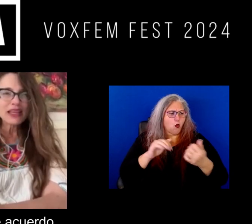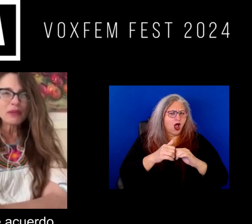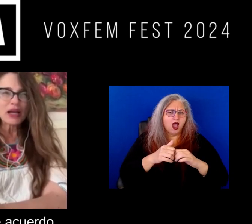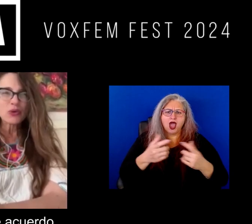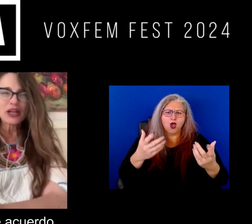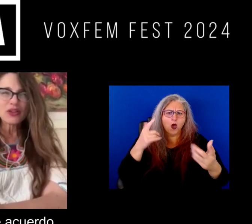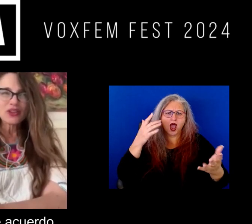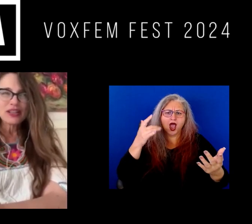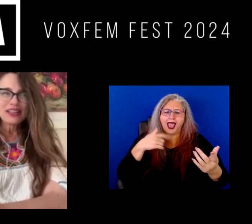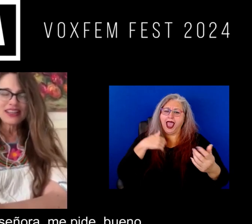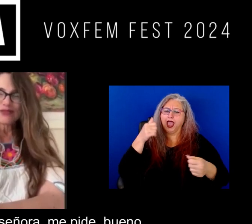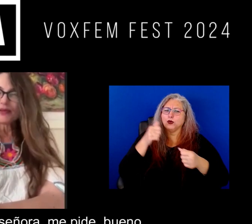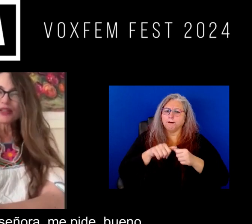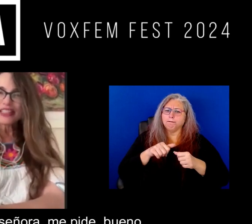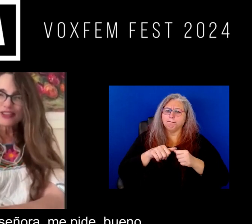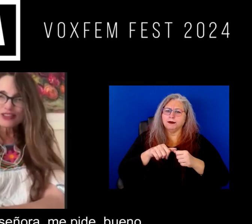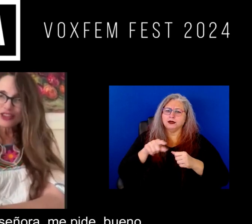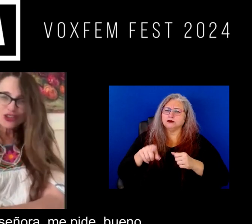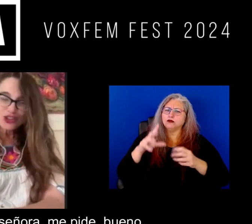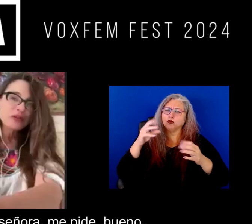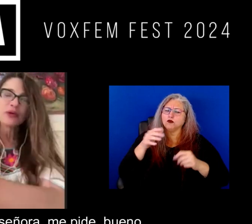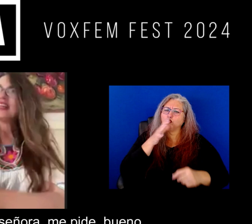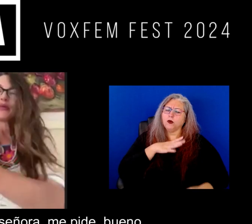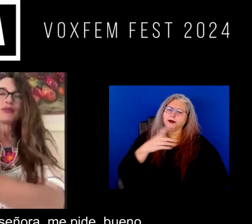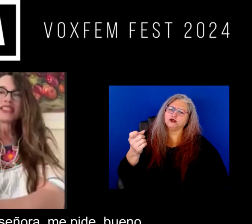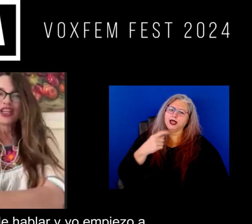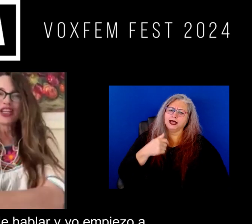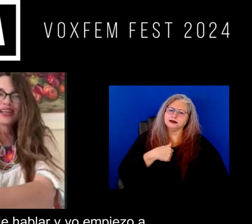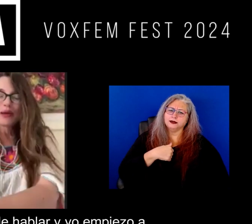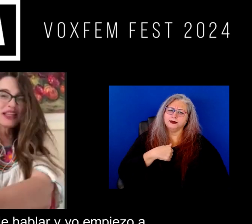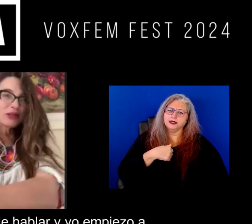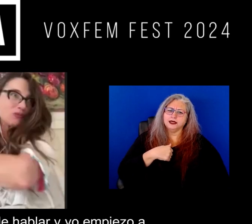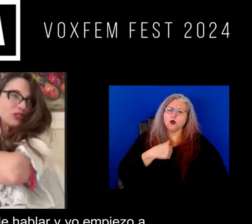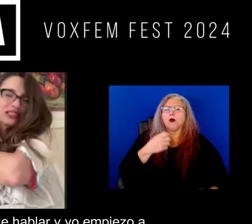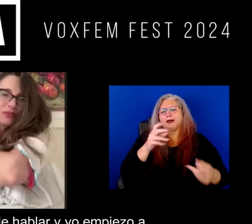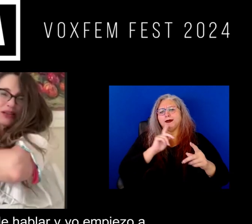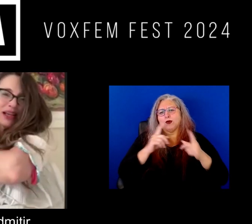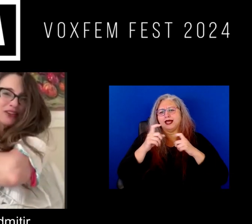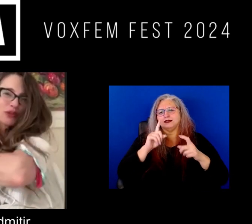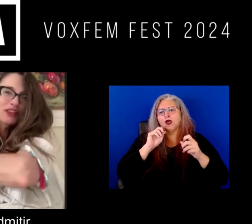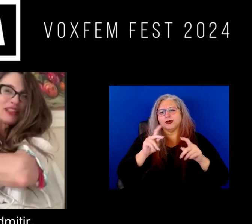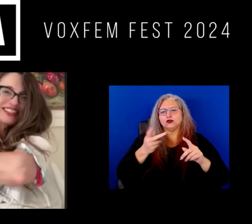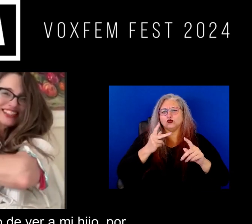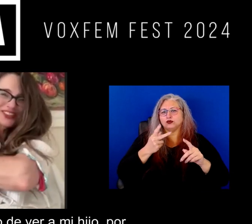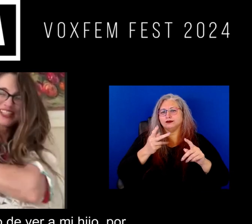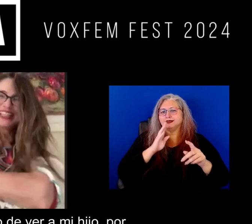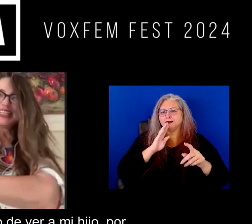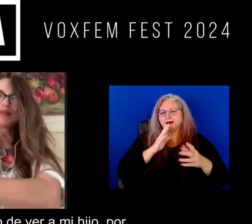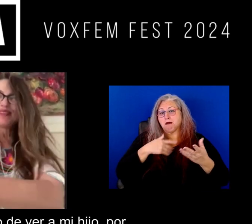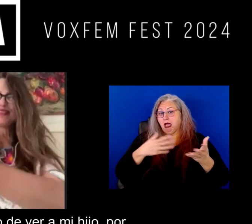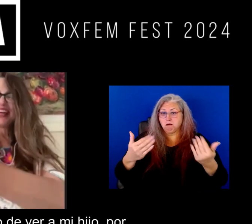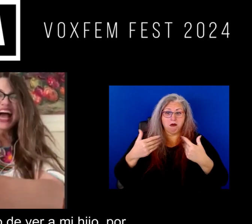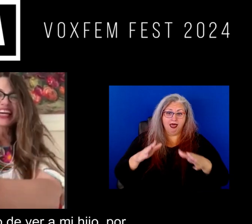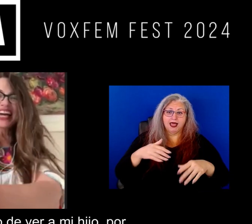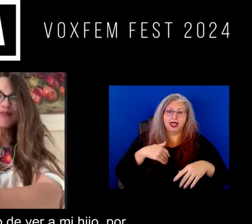y me acuerdo que fue bonito señora me pide bueno mucha gente me pide hablar y yo empiezo a admitir ¿no? y me